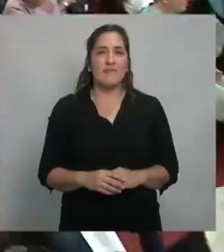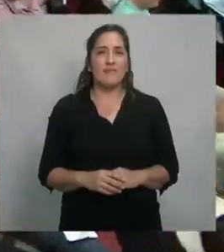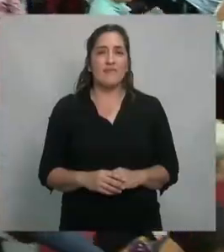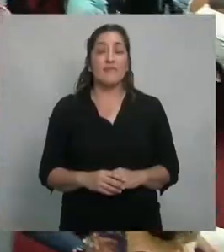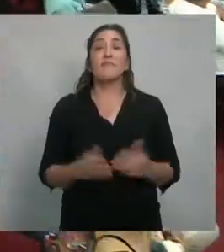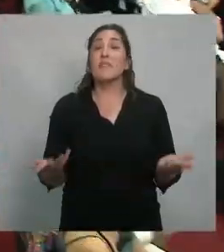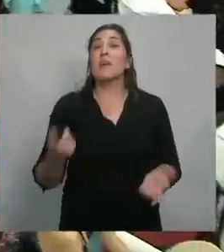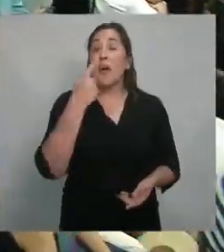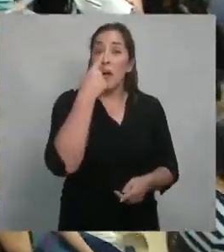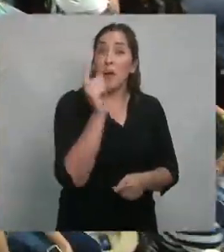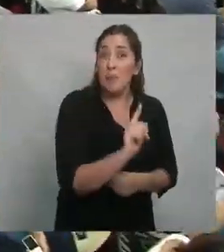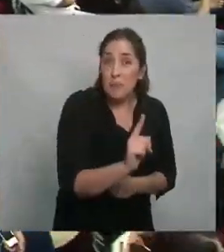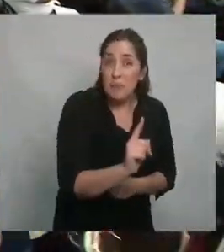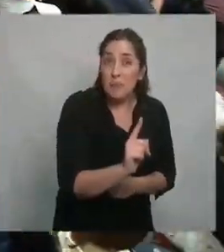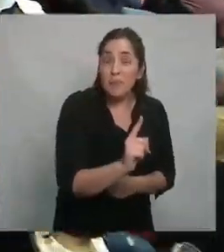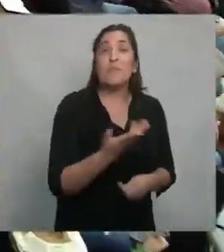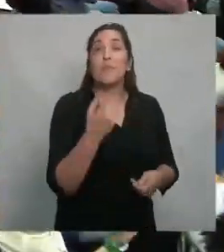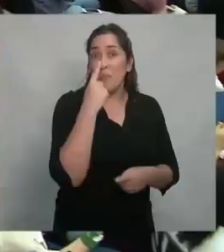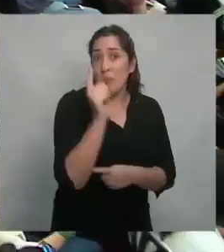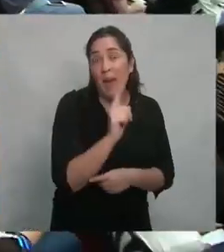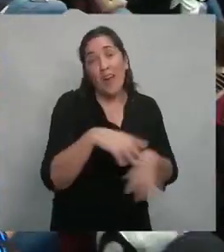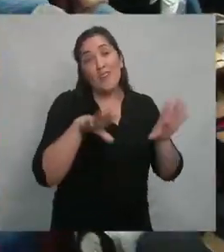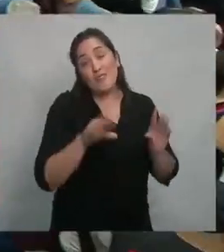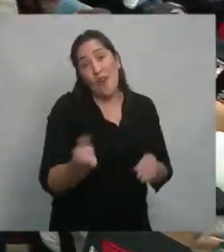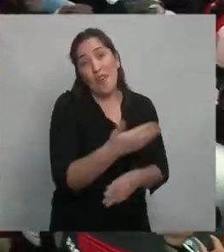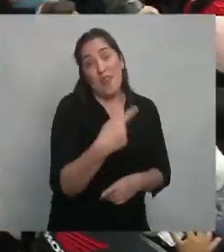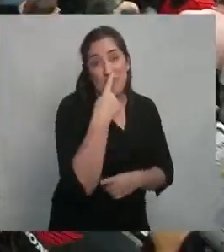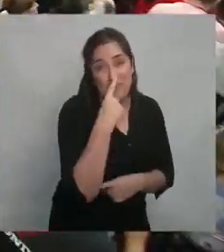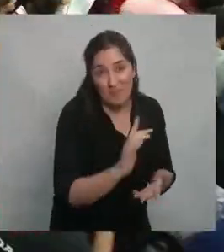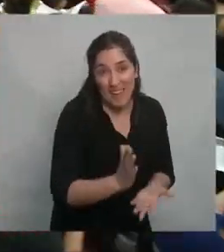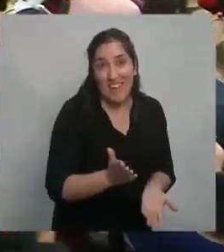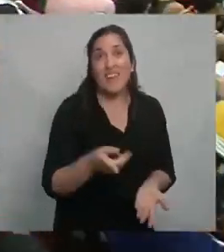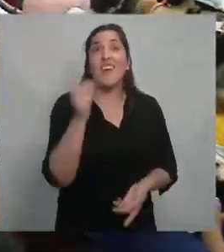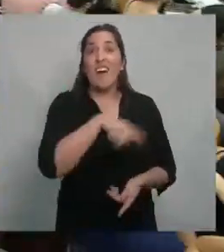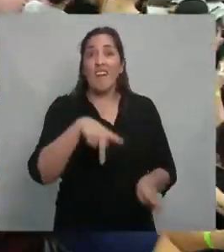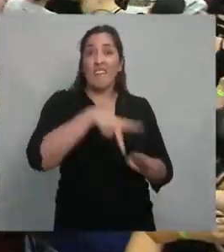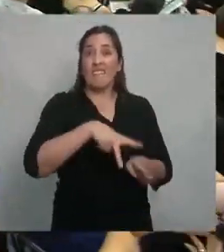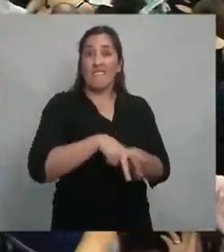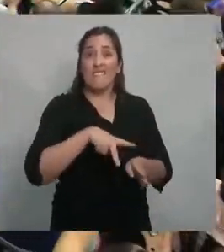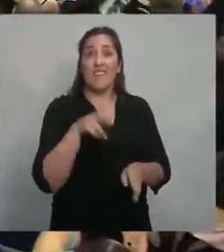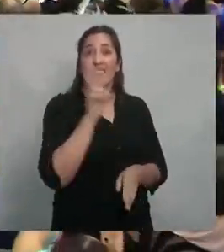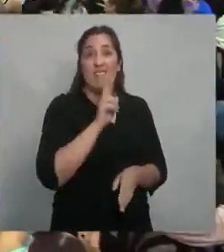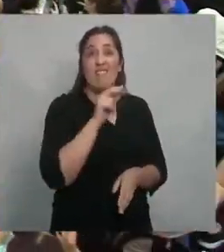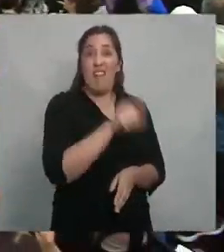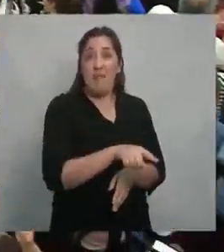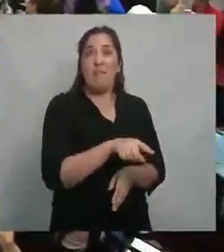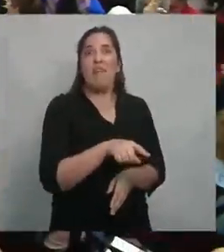Los perros, los perros son todos perros, las yeguas son todas yeguas, pero